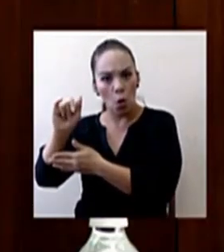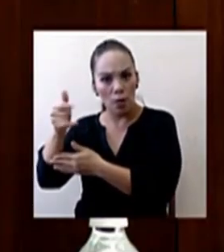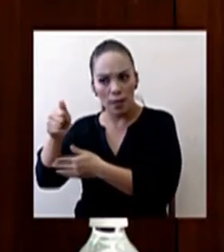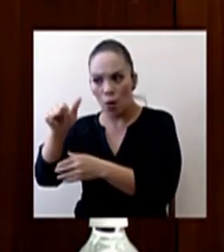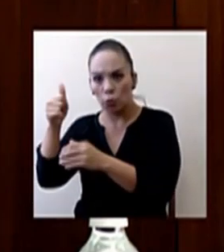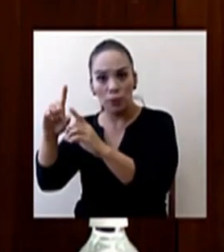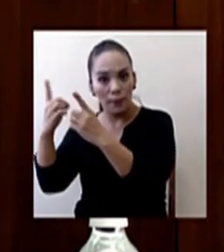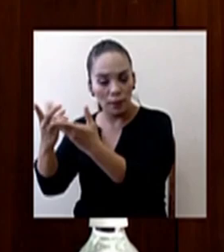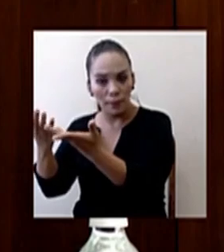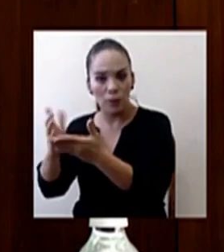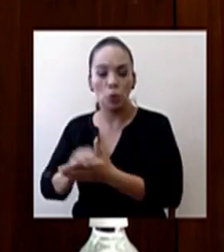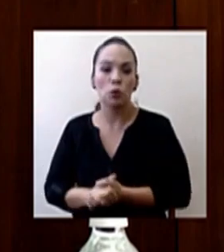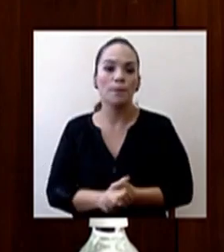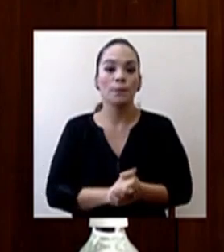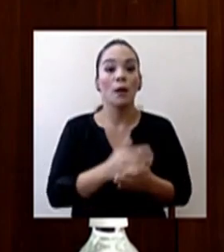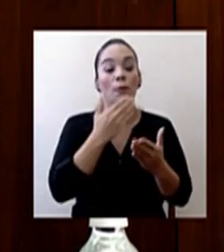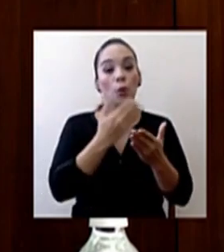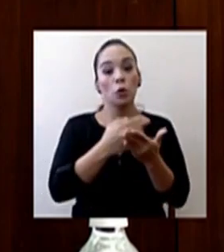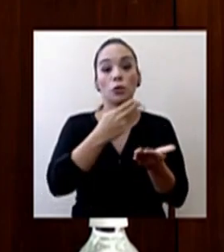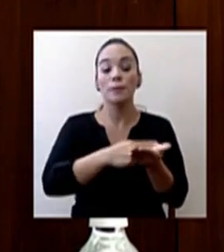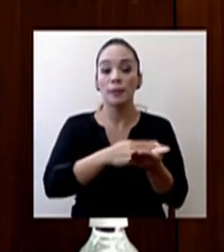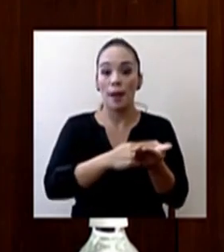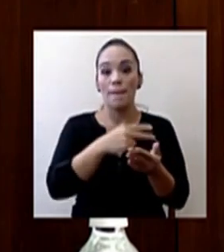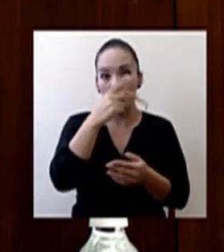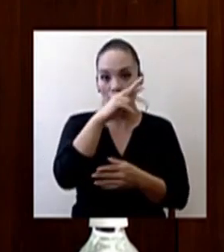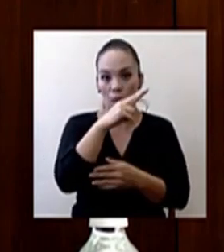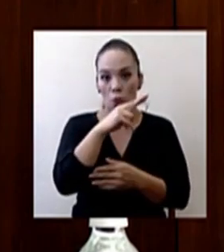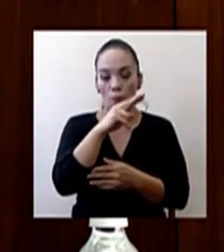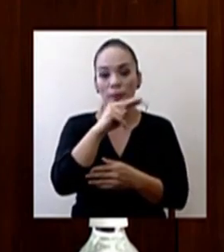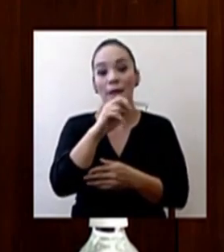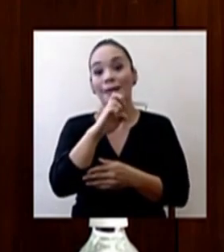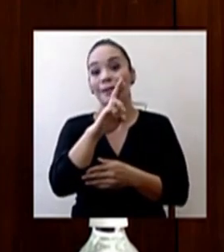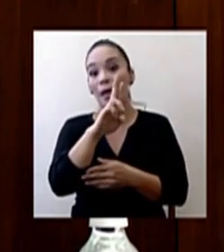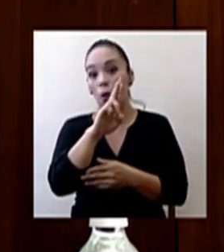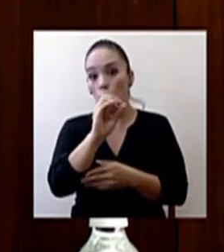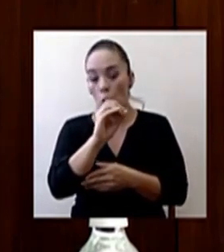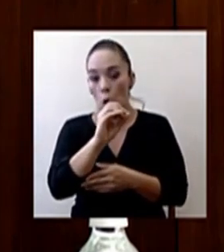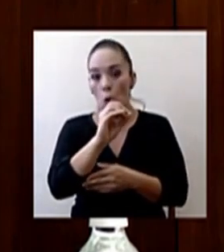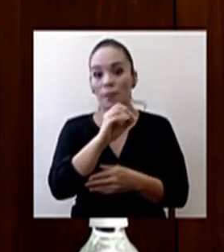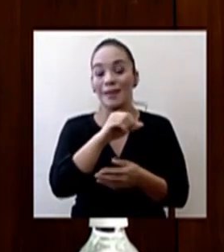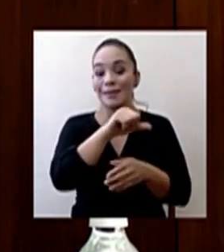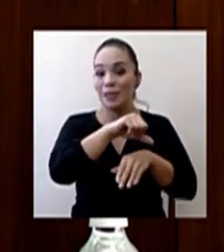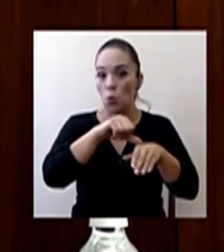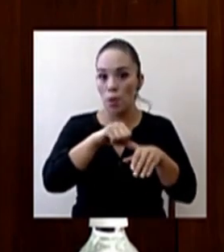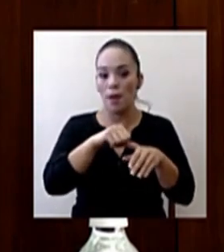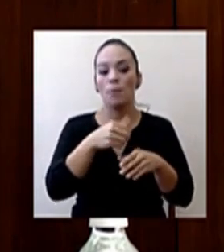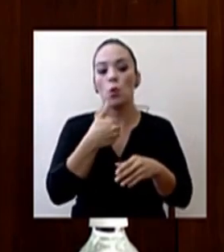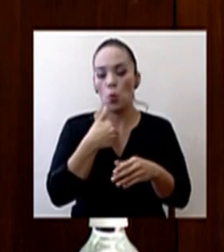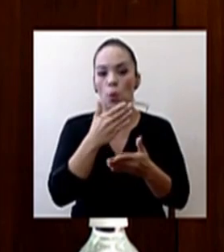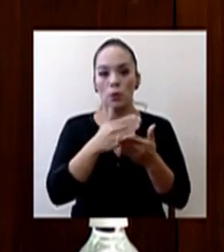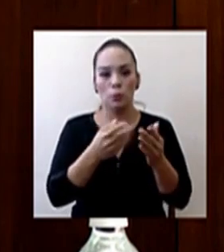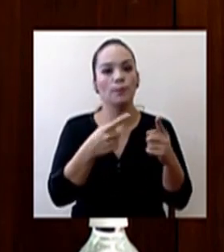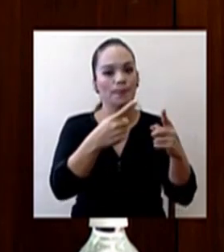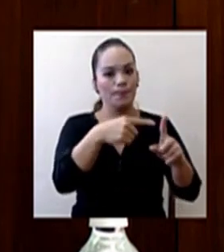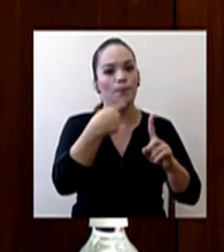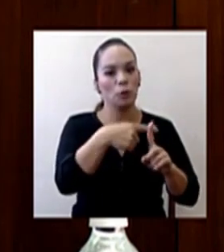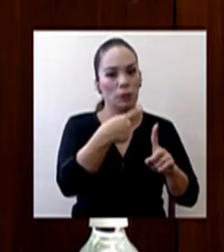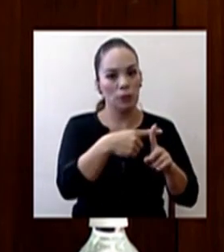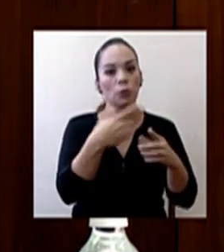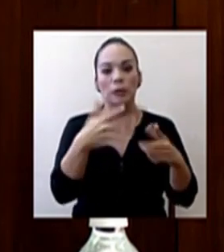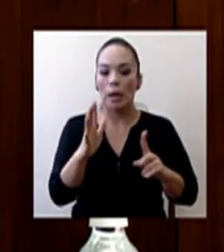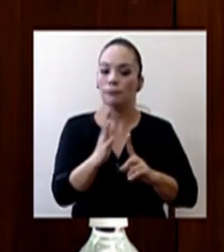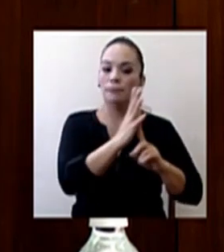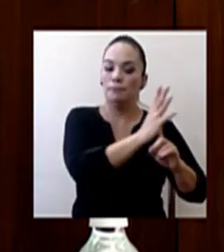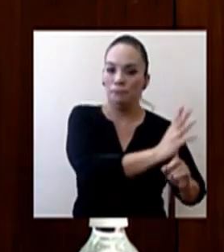Sí. En el Hospital México, en neurocirugía, hubo varios casos positivos que se encontraron y fueron aislados.